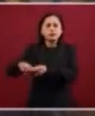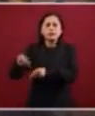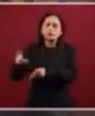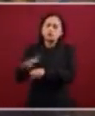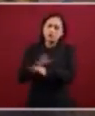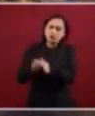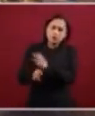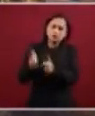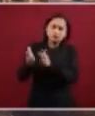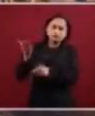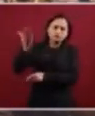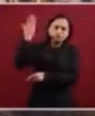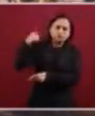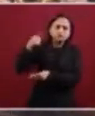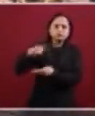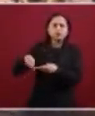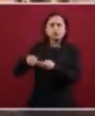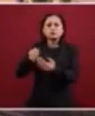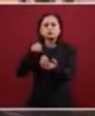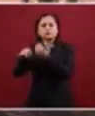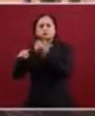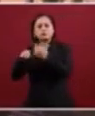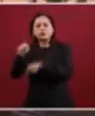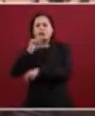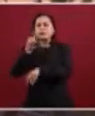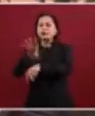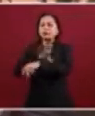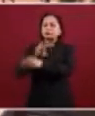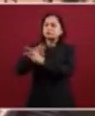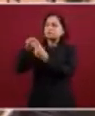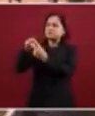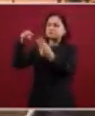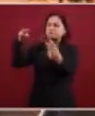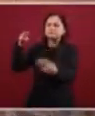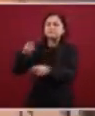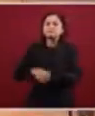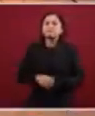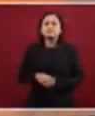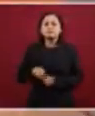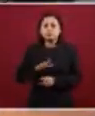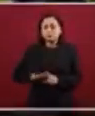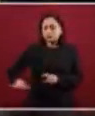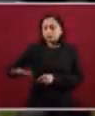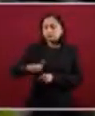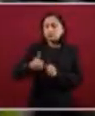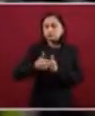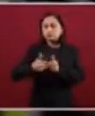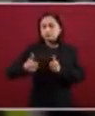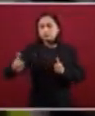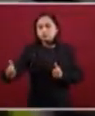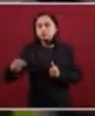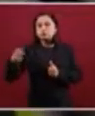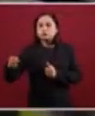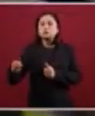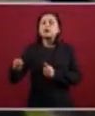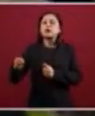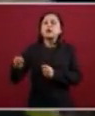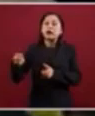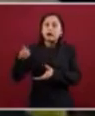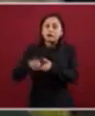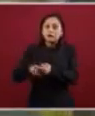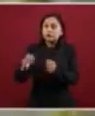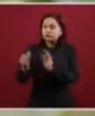tren, carreteras y tendido eléctrico. A lo largo de su ruta, se construirán pasos de fauna para